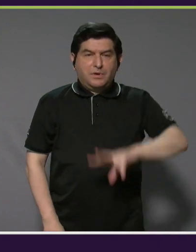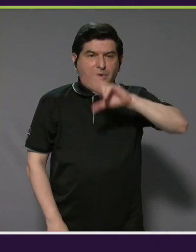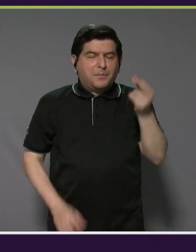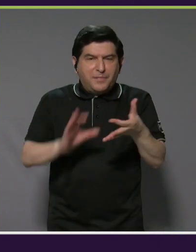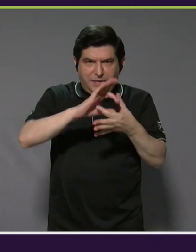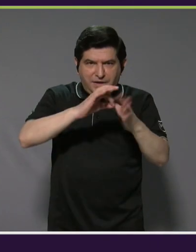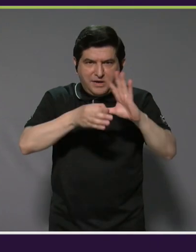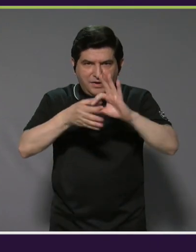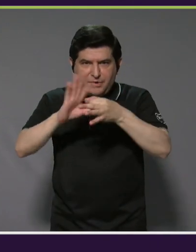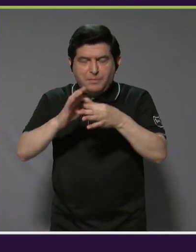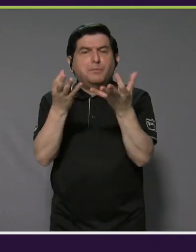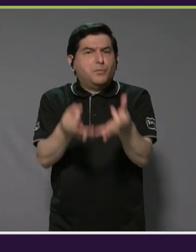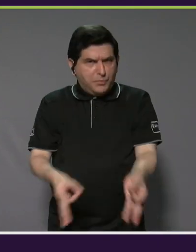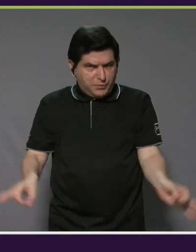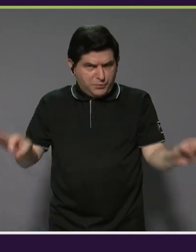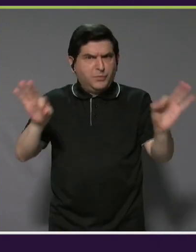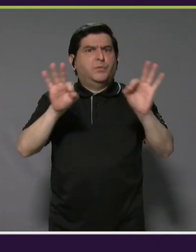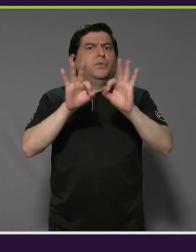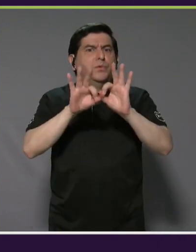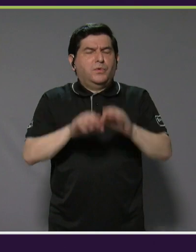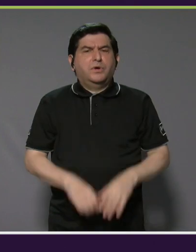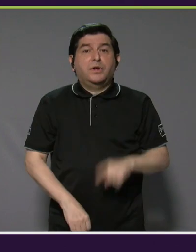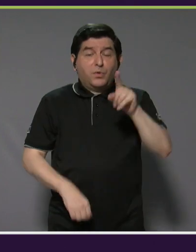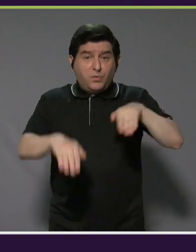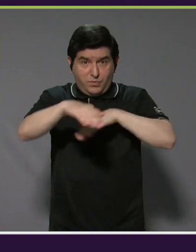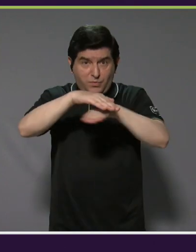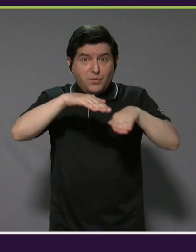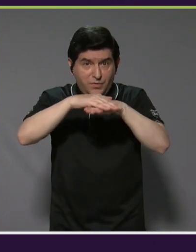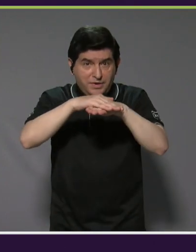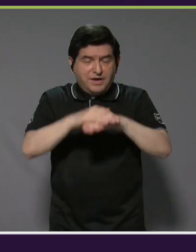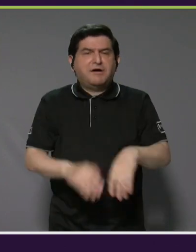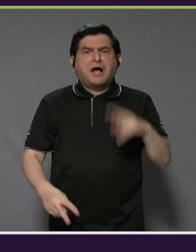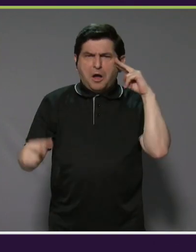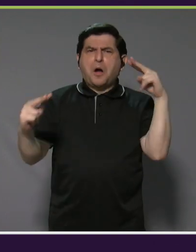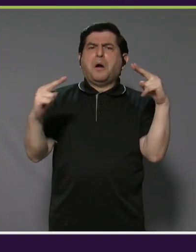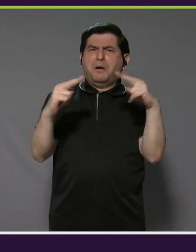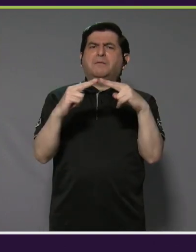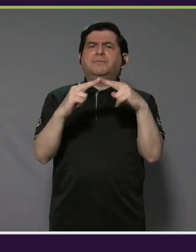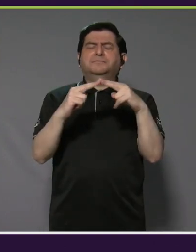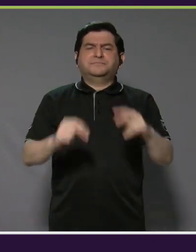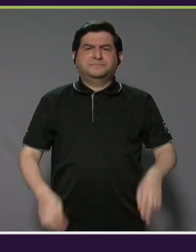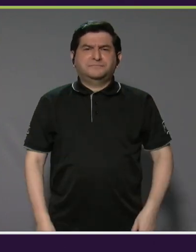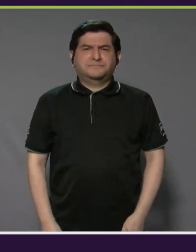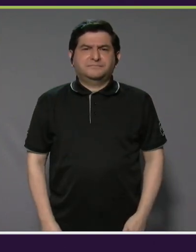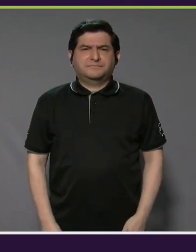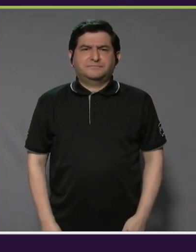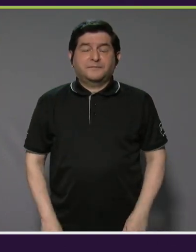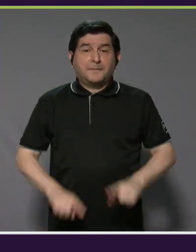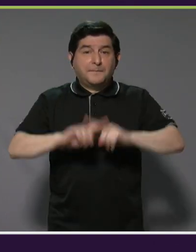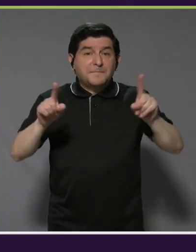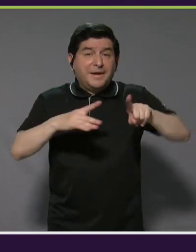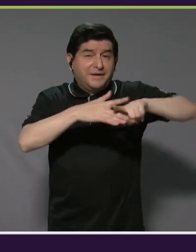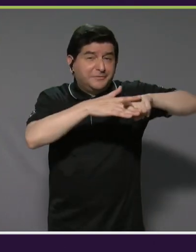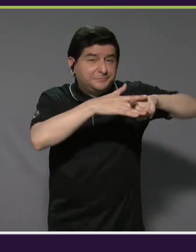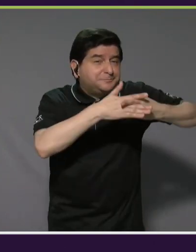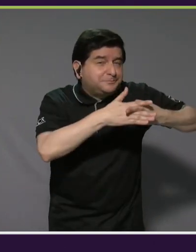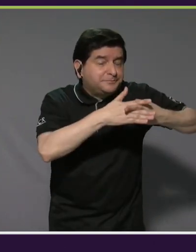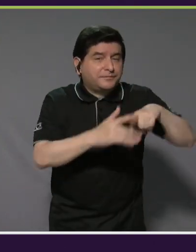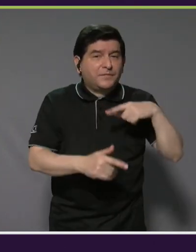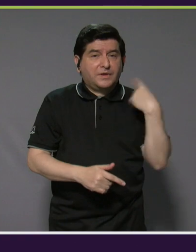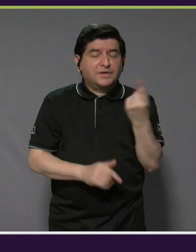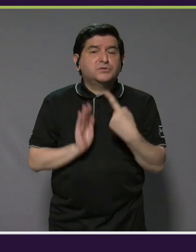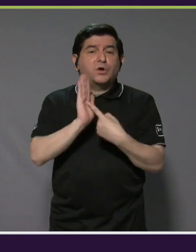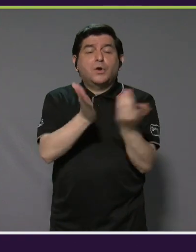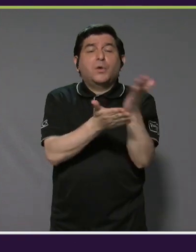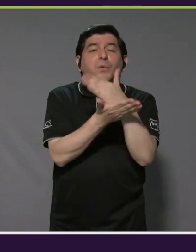van a ser muy importantes porque son una plataforma muy conocida, pero al principio solo a